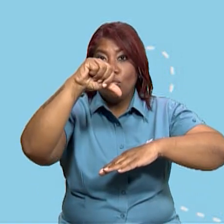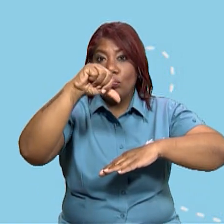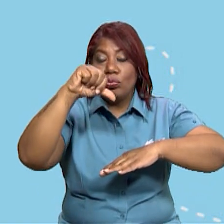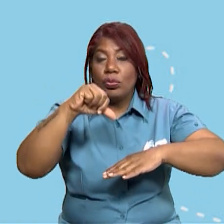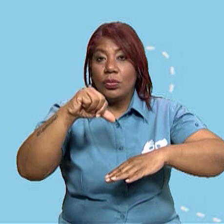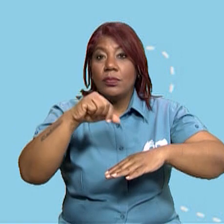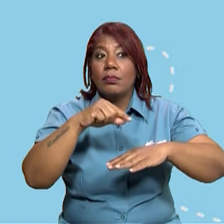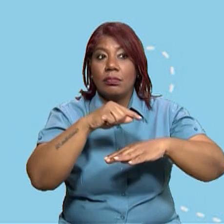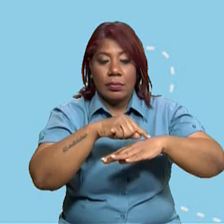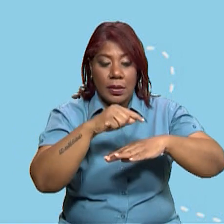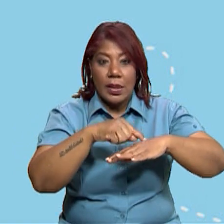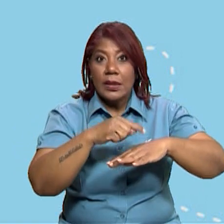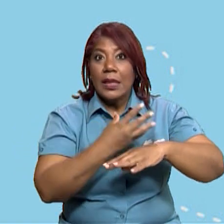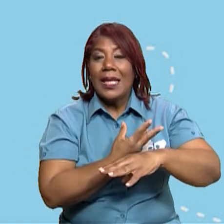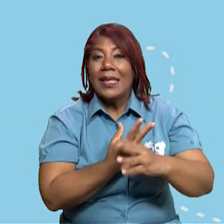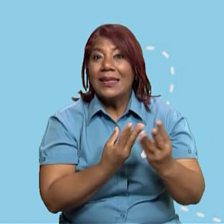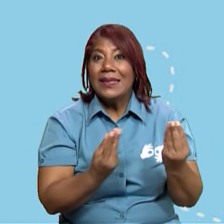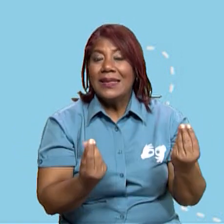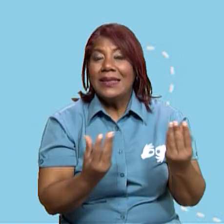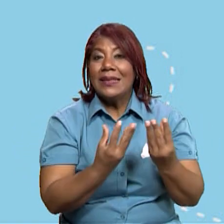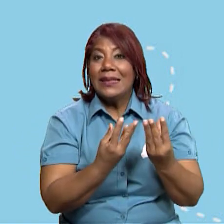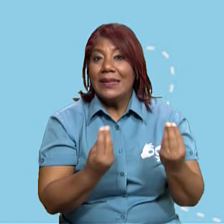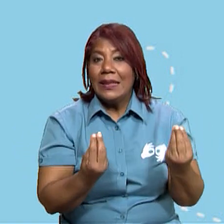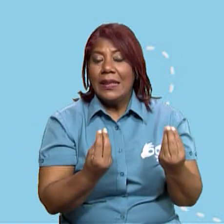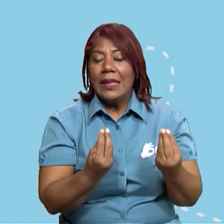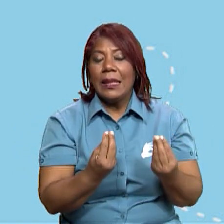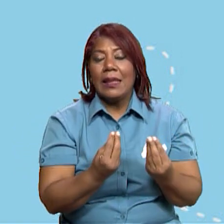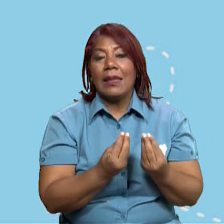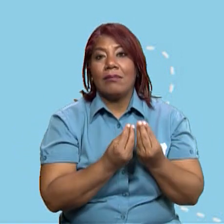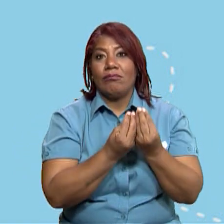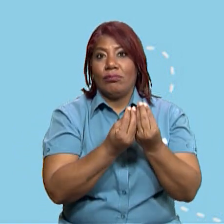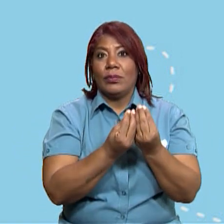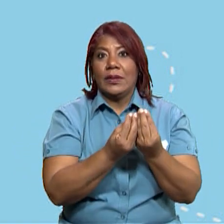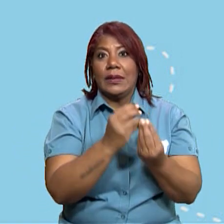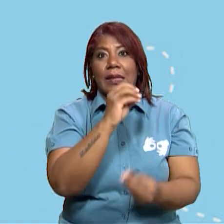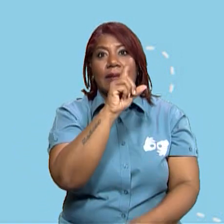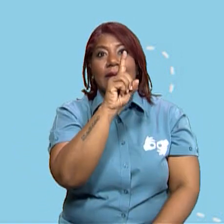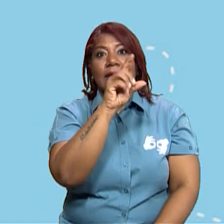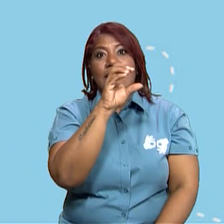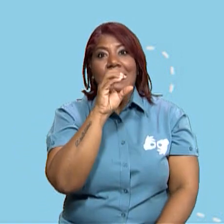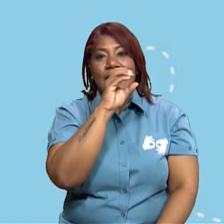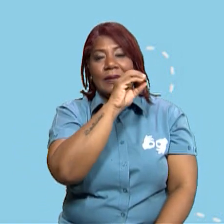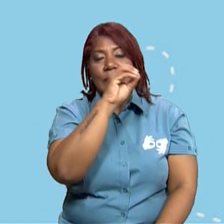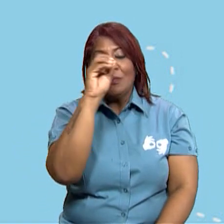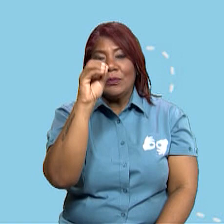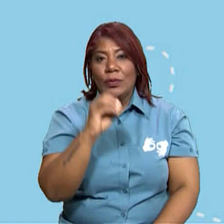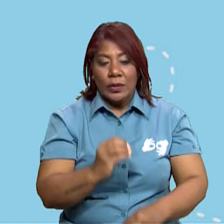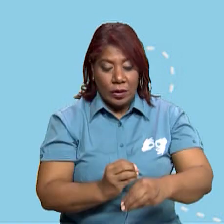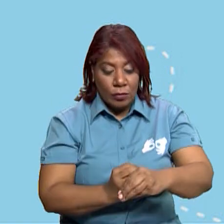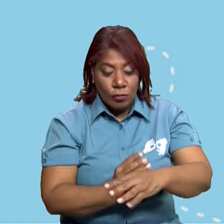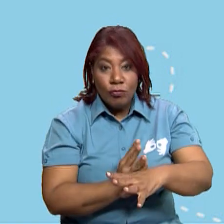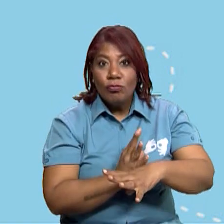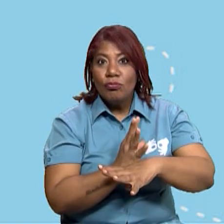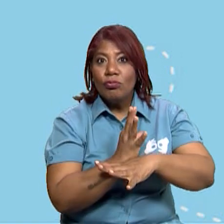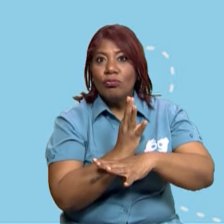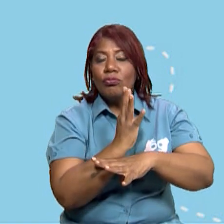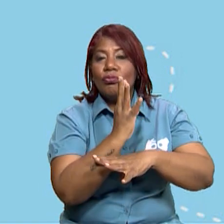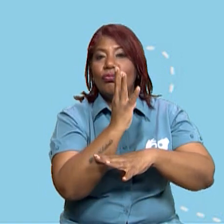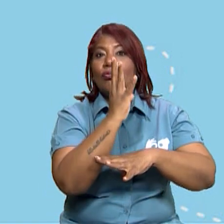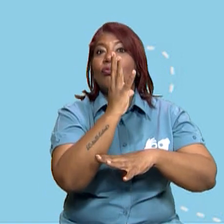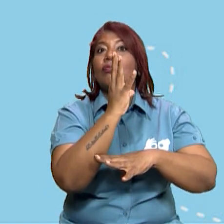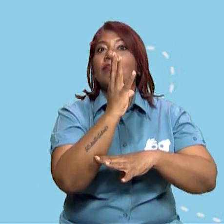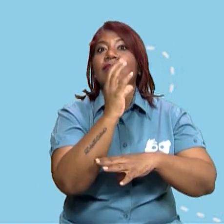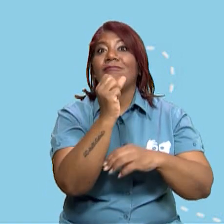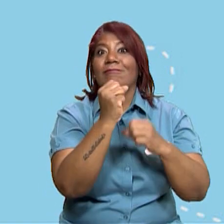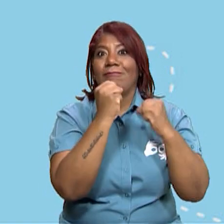y mejorada va a dar 100% de ganancia. Entonces, aquí tenemos que tener muy en cuenta